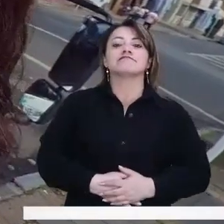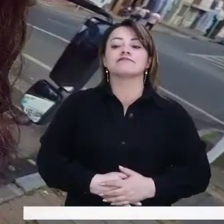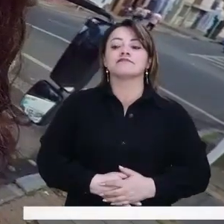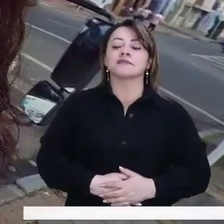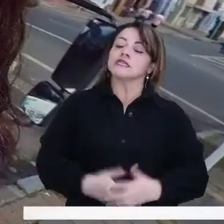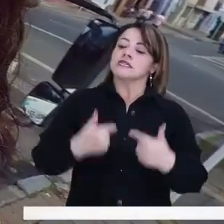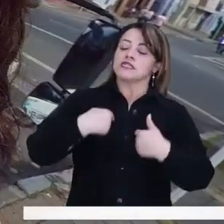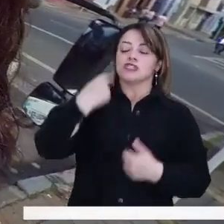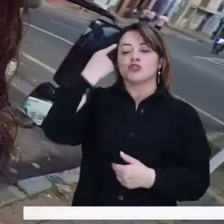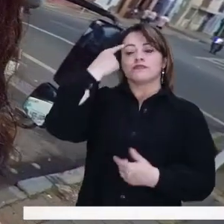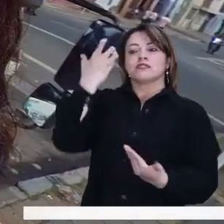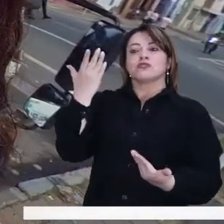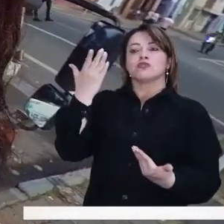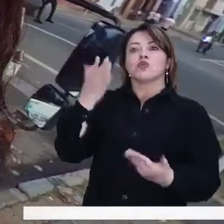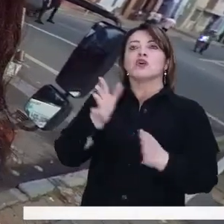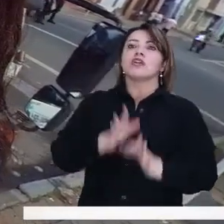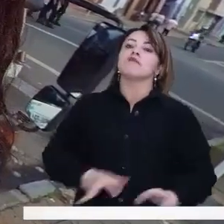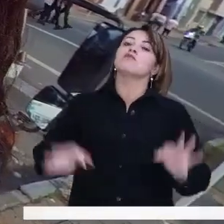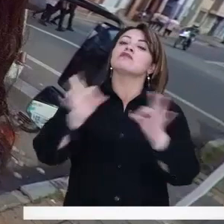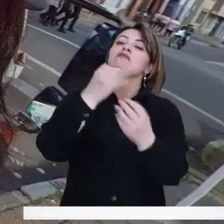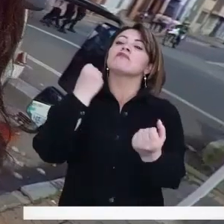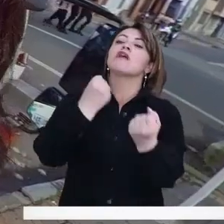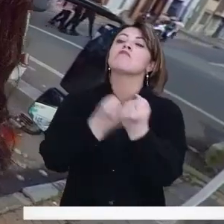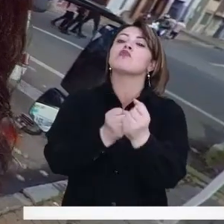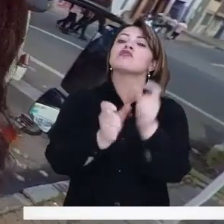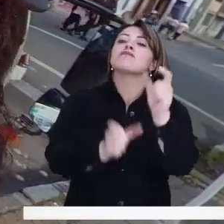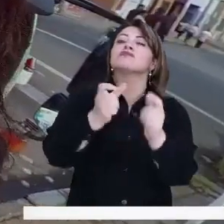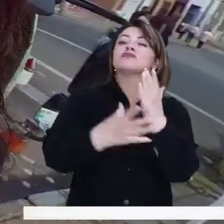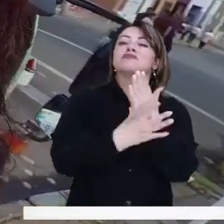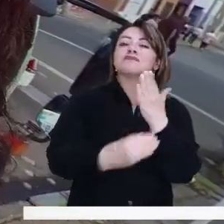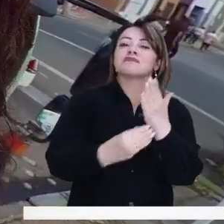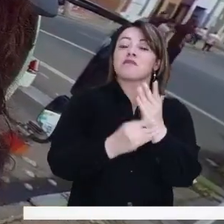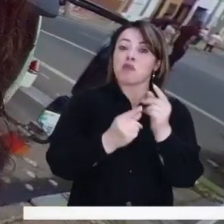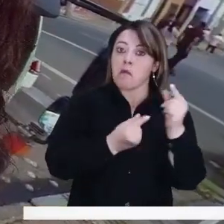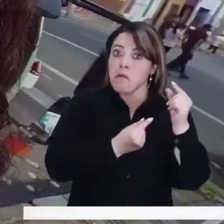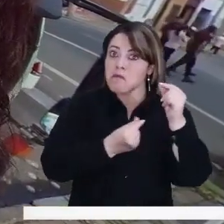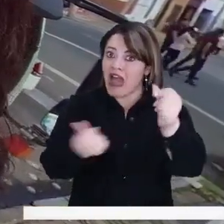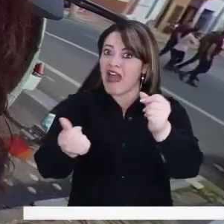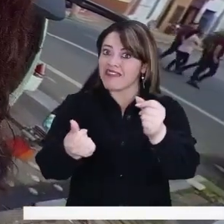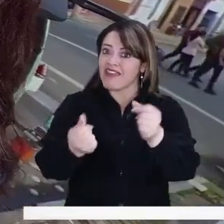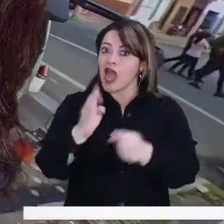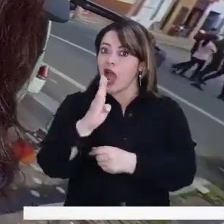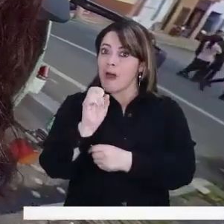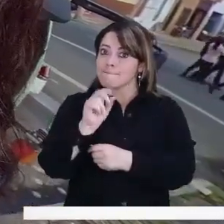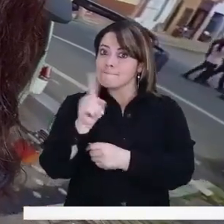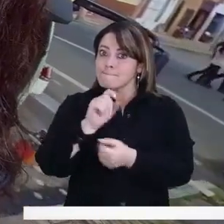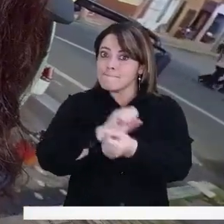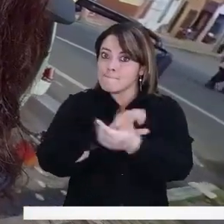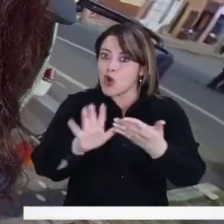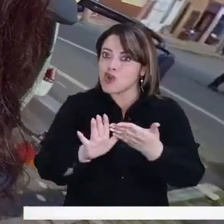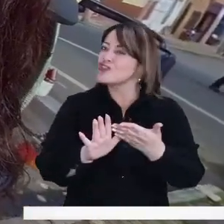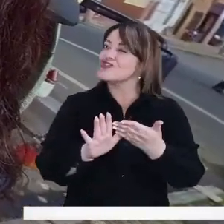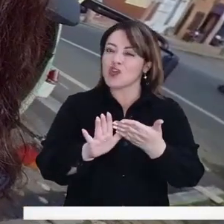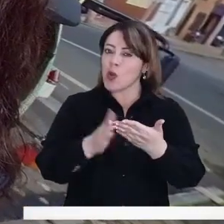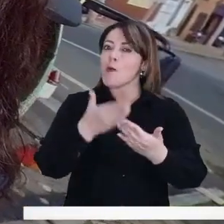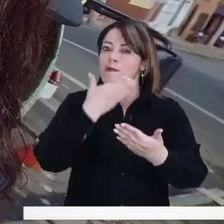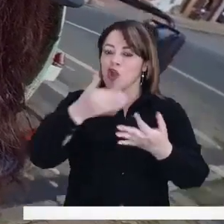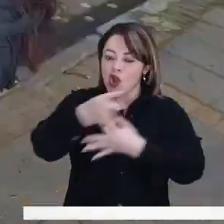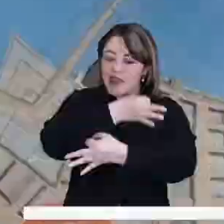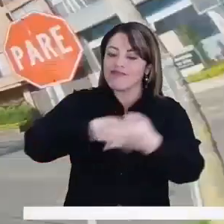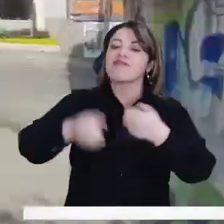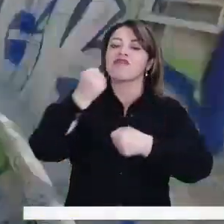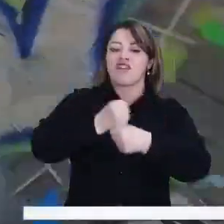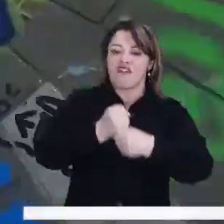radica ayudando a la gente más humilde. No con plata, no con bonos, no con eso, sino con